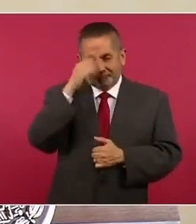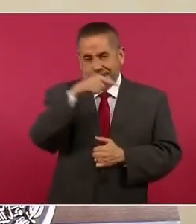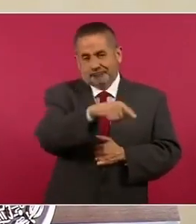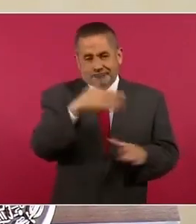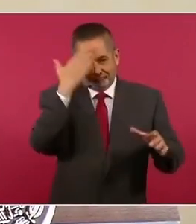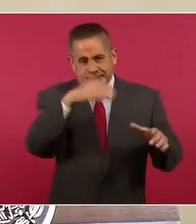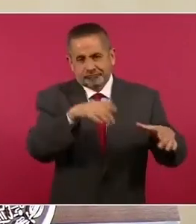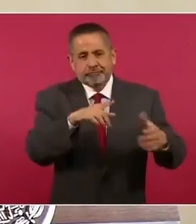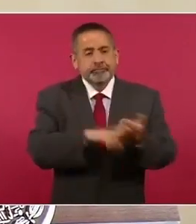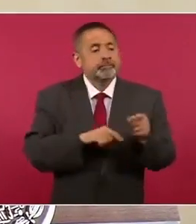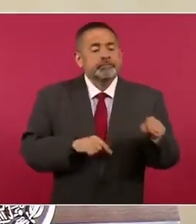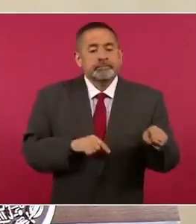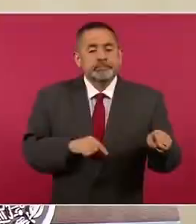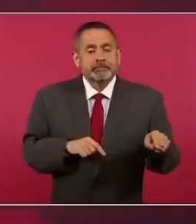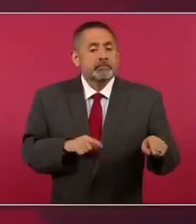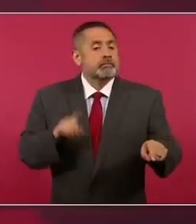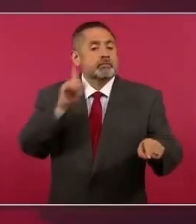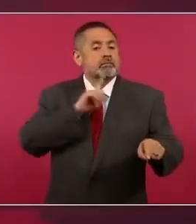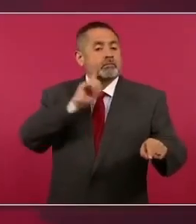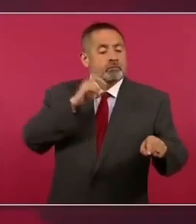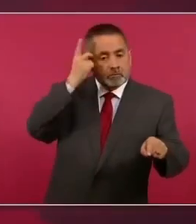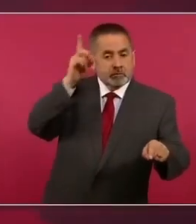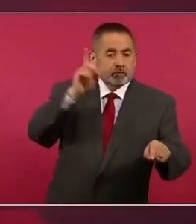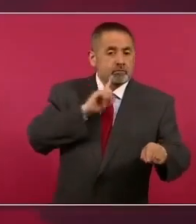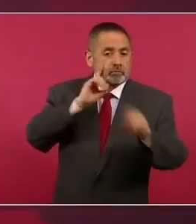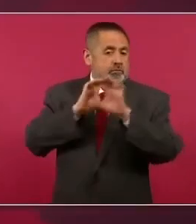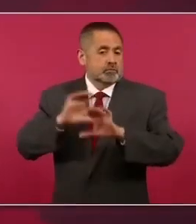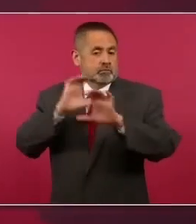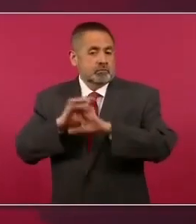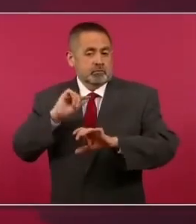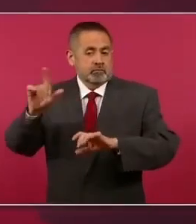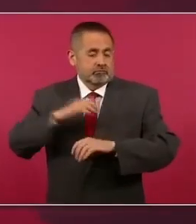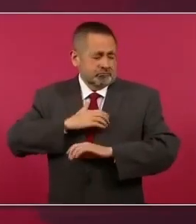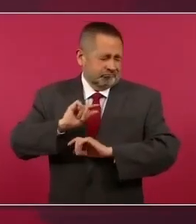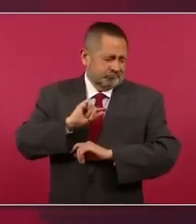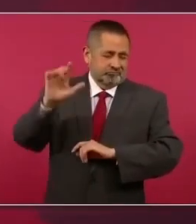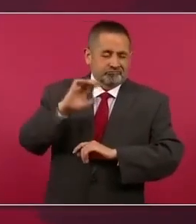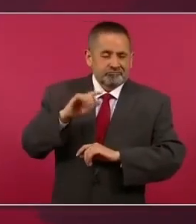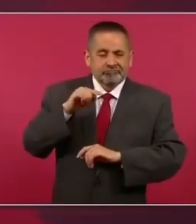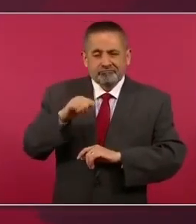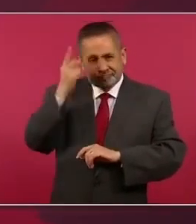de una cantante famosa famosa famosa